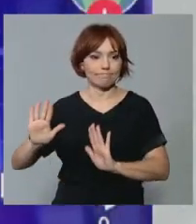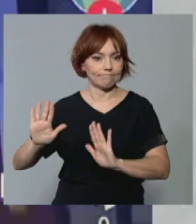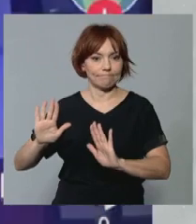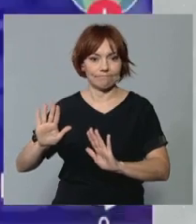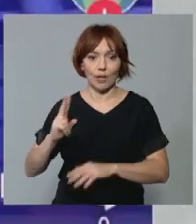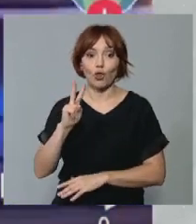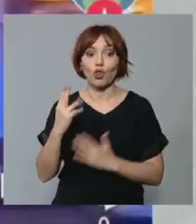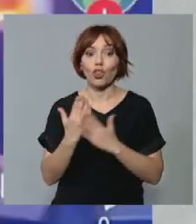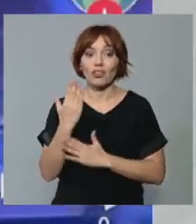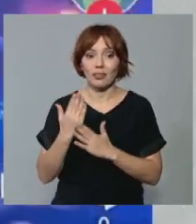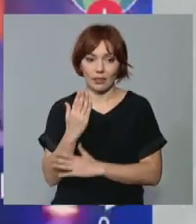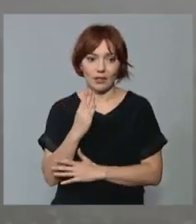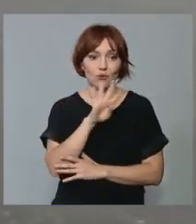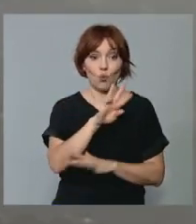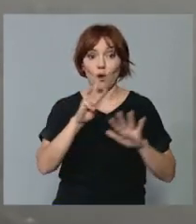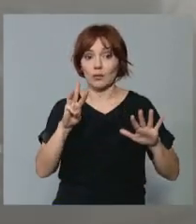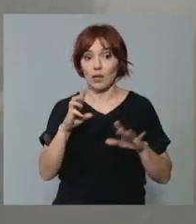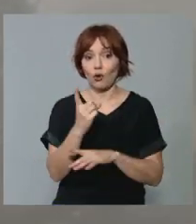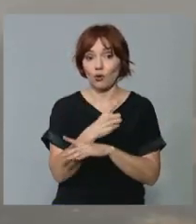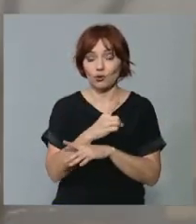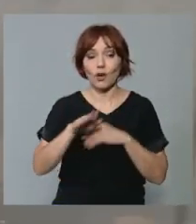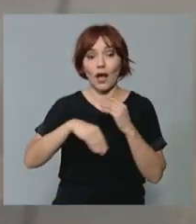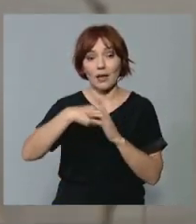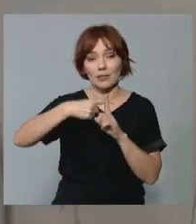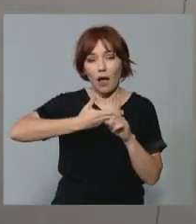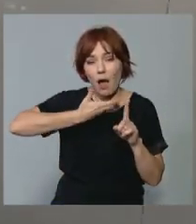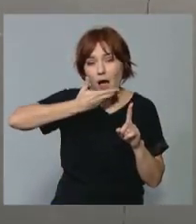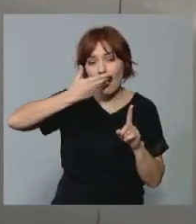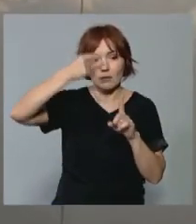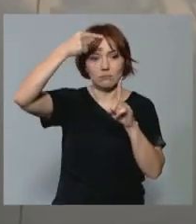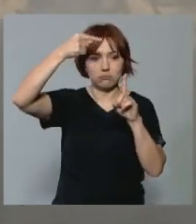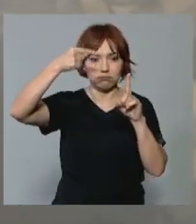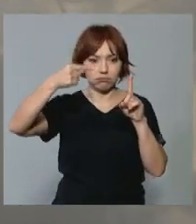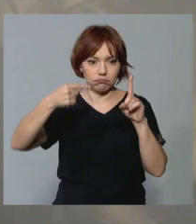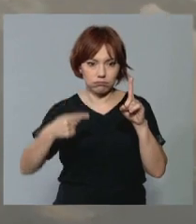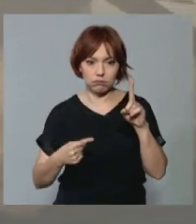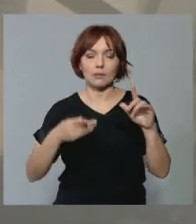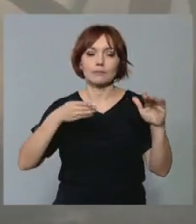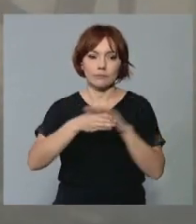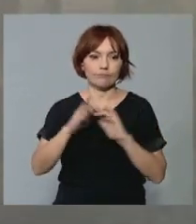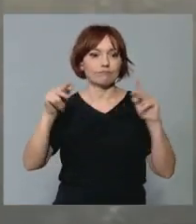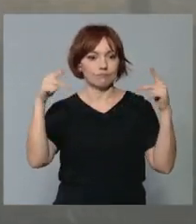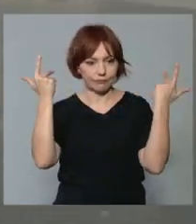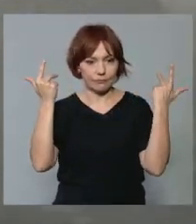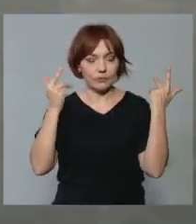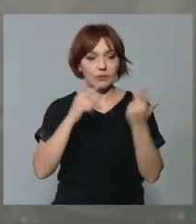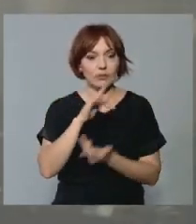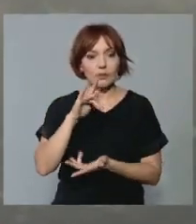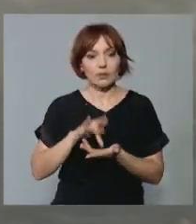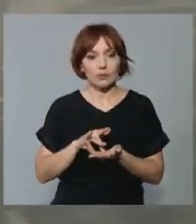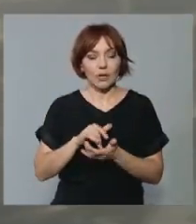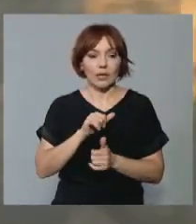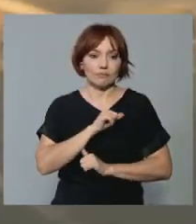48 horas para que se reduzca la temperatura interior de las instalaciones y también para poder garantizar la